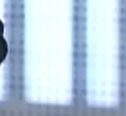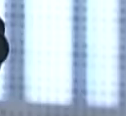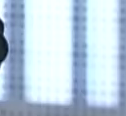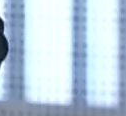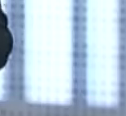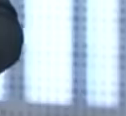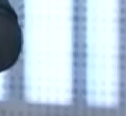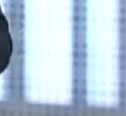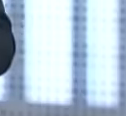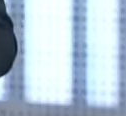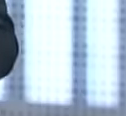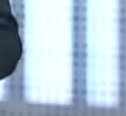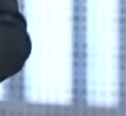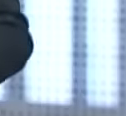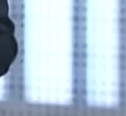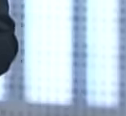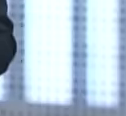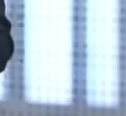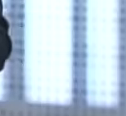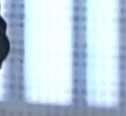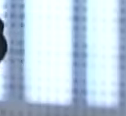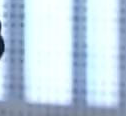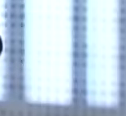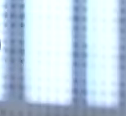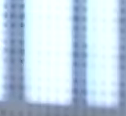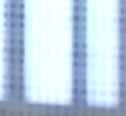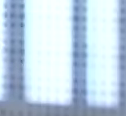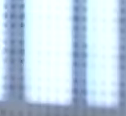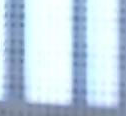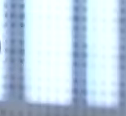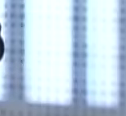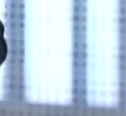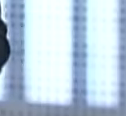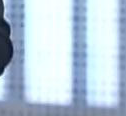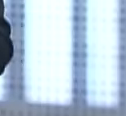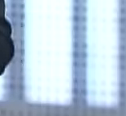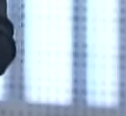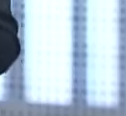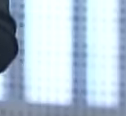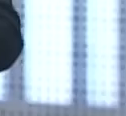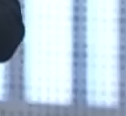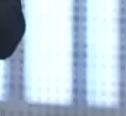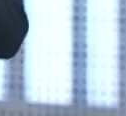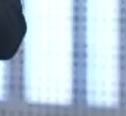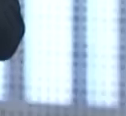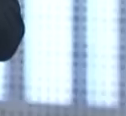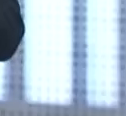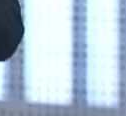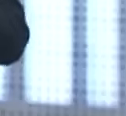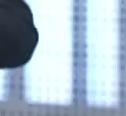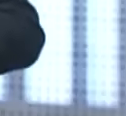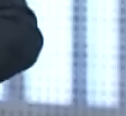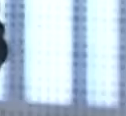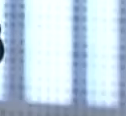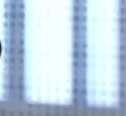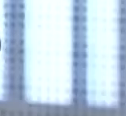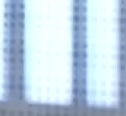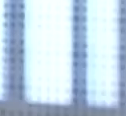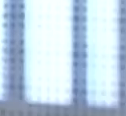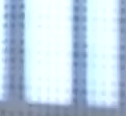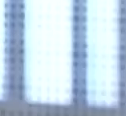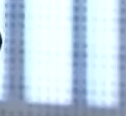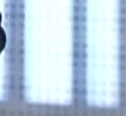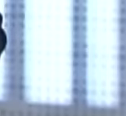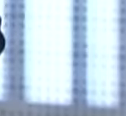bolivariano como la respuesta de la vicepresidenta ejecutiva Delcy Rodríguez, porque la Corte Penal Internacional hoy ha